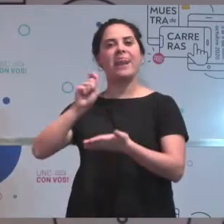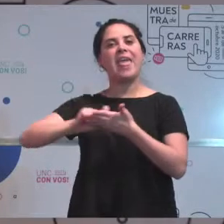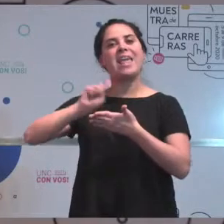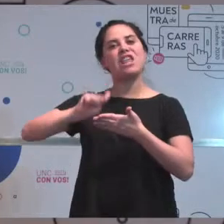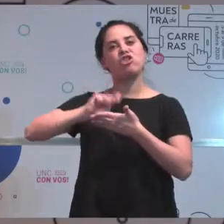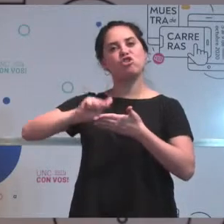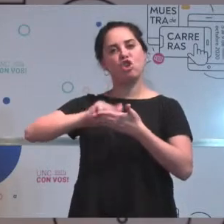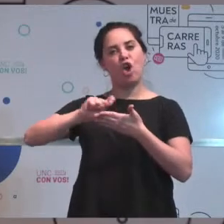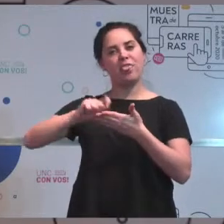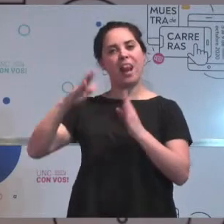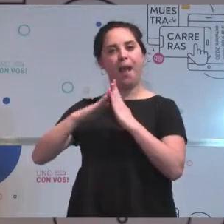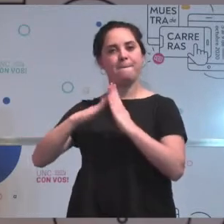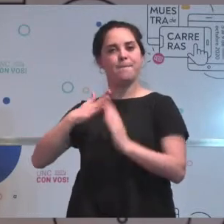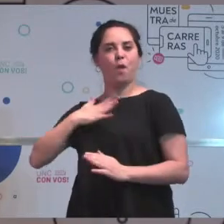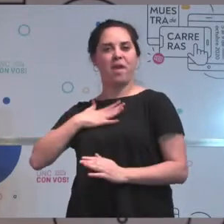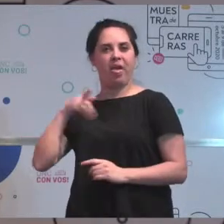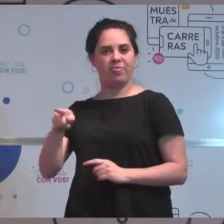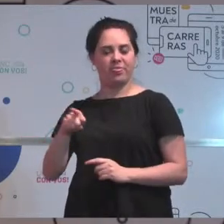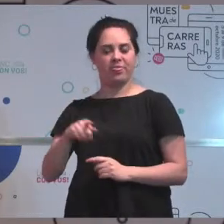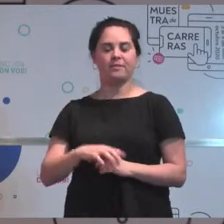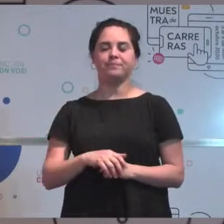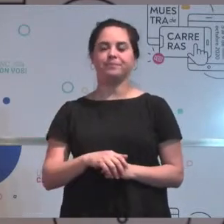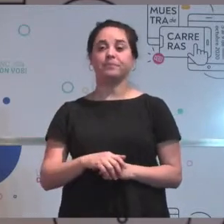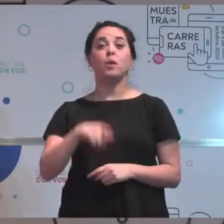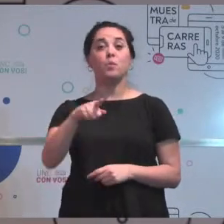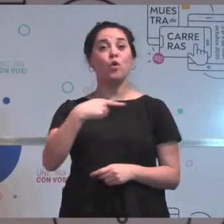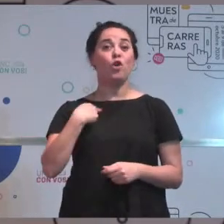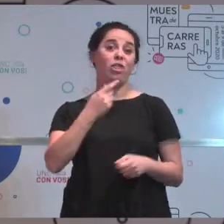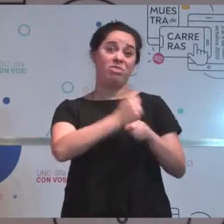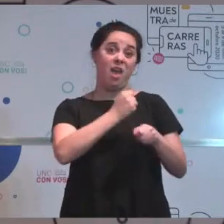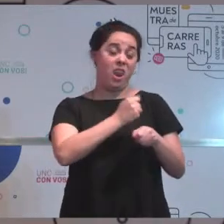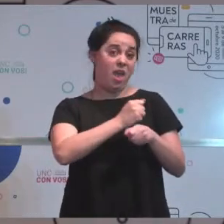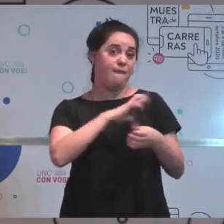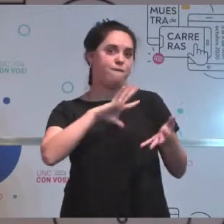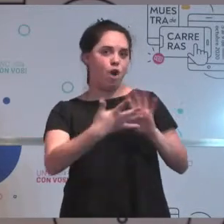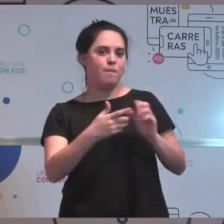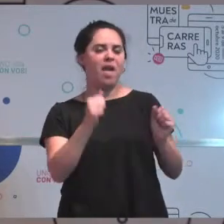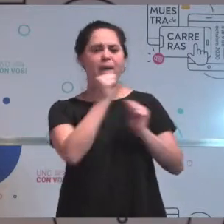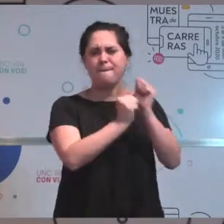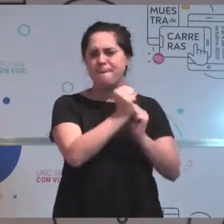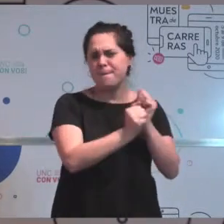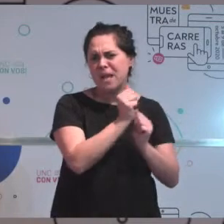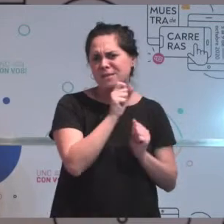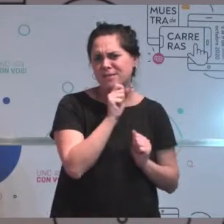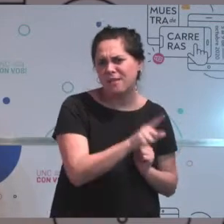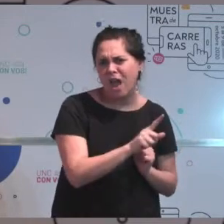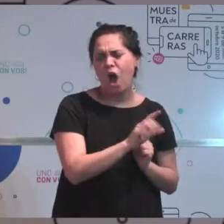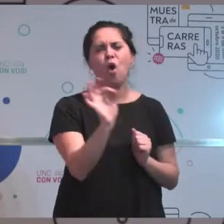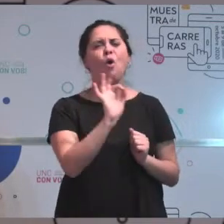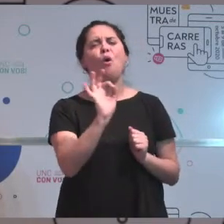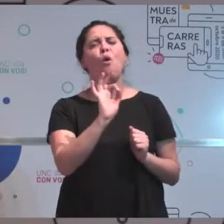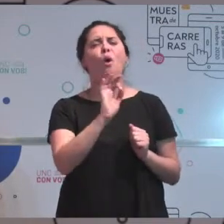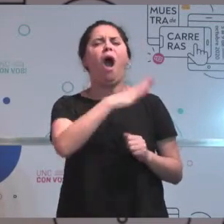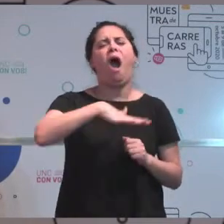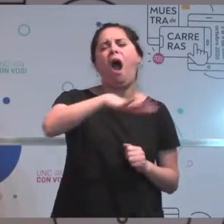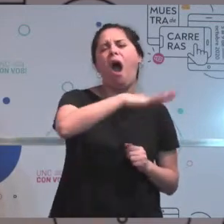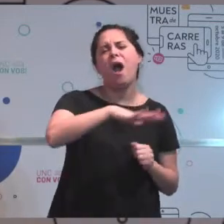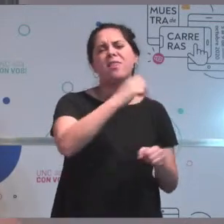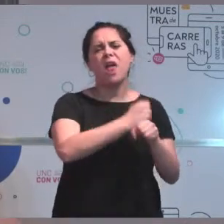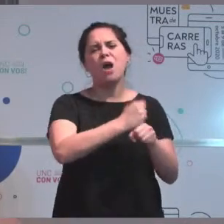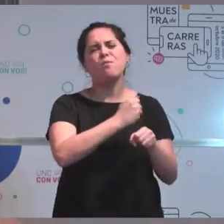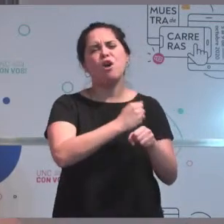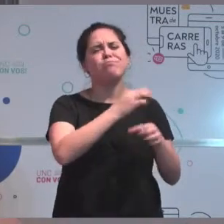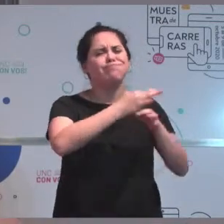a este tipo de tareas y de la parte topográfica. ¿En una empresa? ¿En qué área de trabajo específicamente?